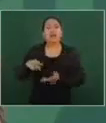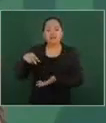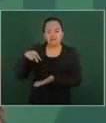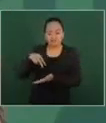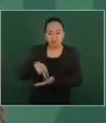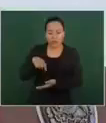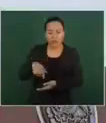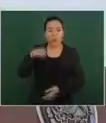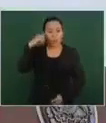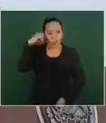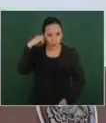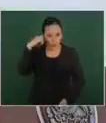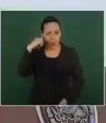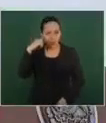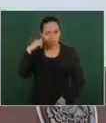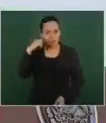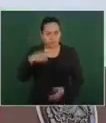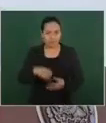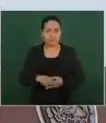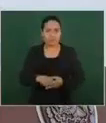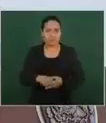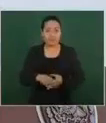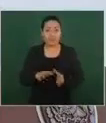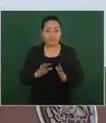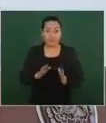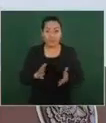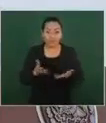si les parece…